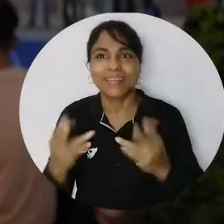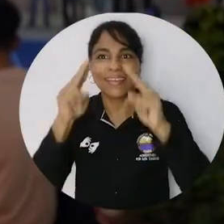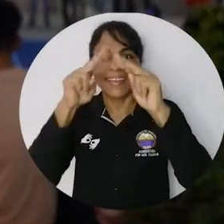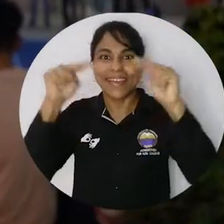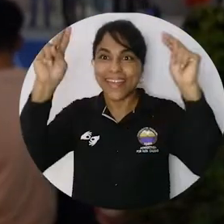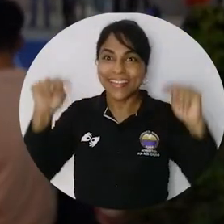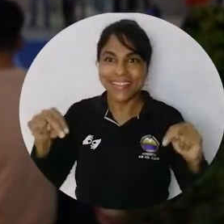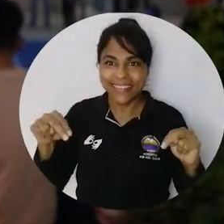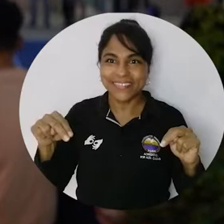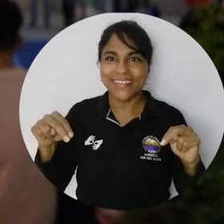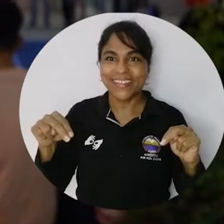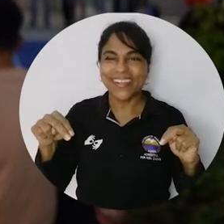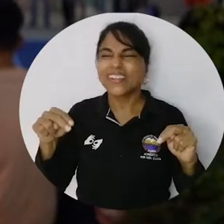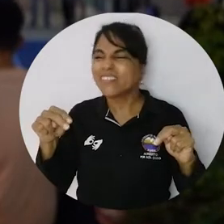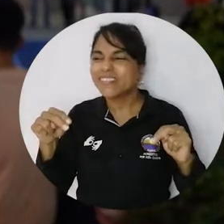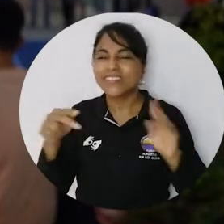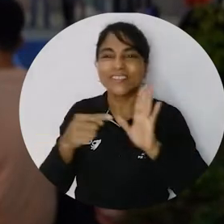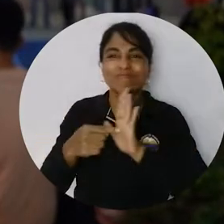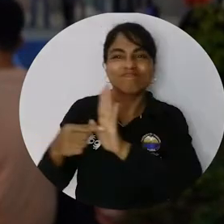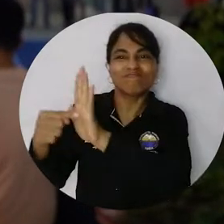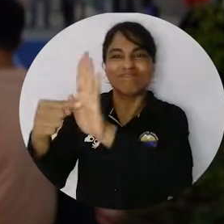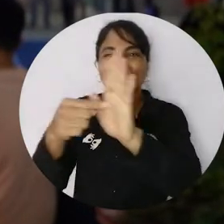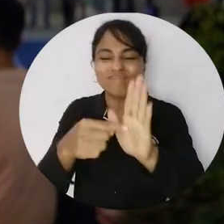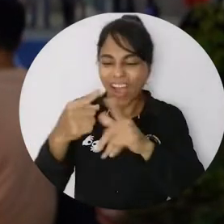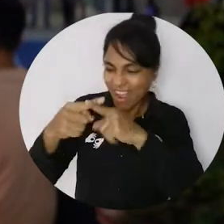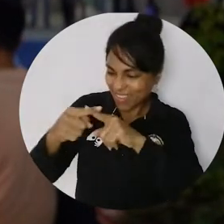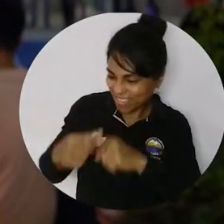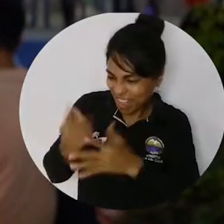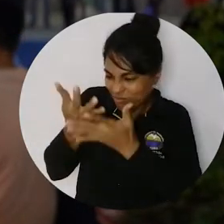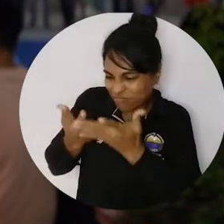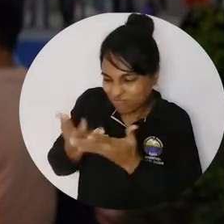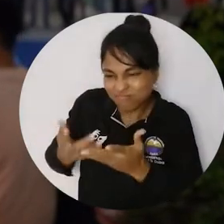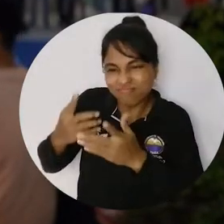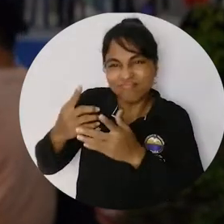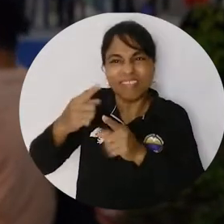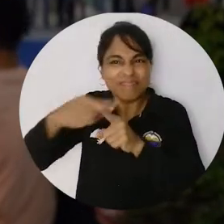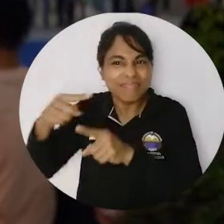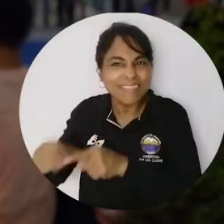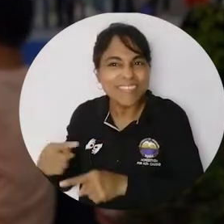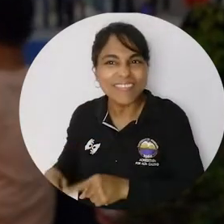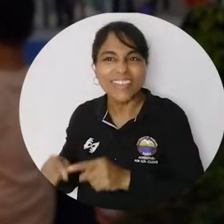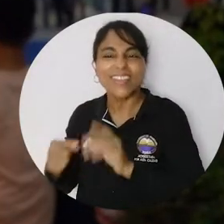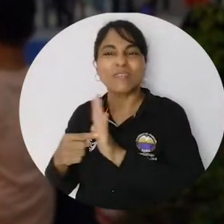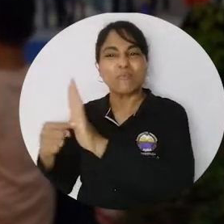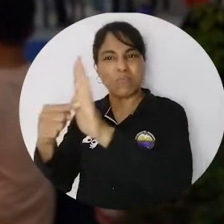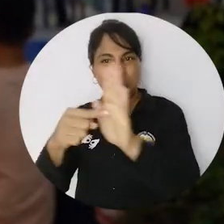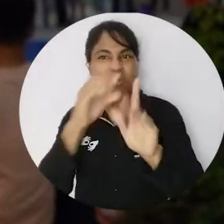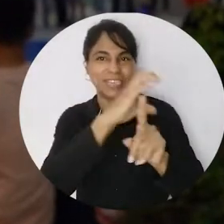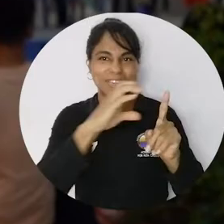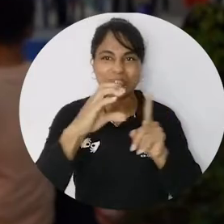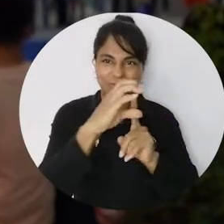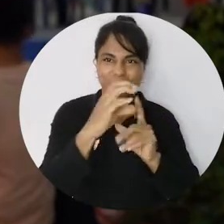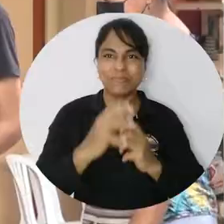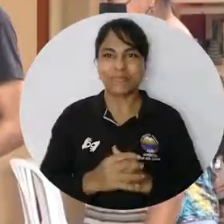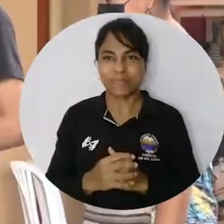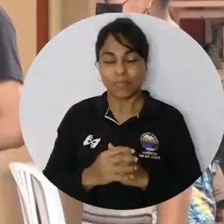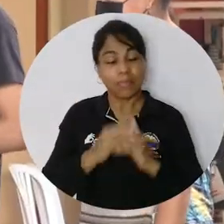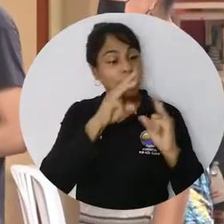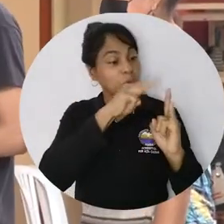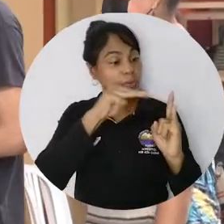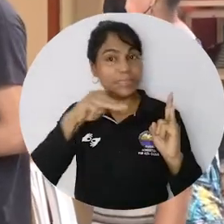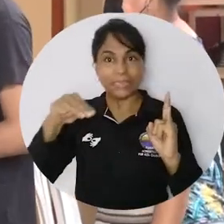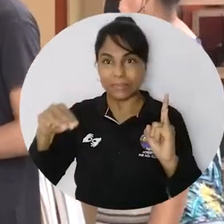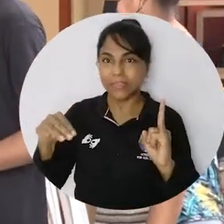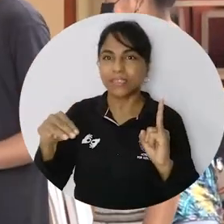esta feria, que gracias a ello todos los artesanos pudimos venir y mostrar de nuestras culturas a este lugar. La